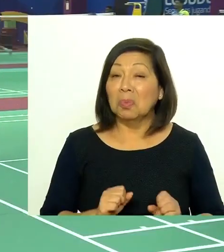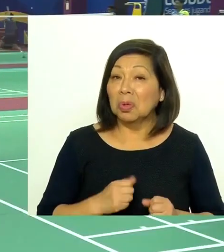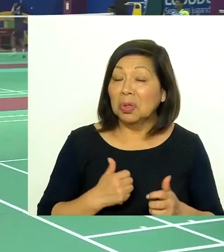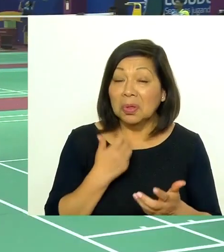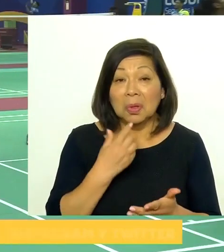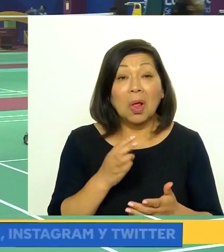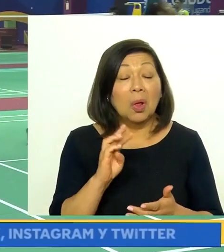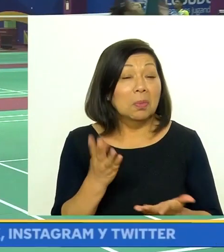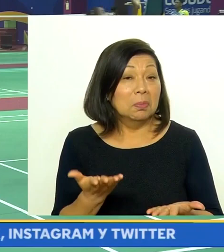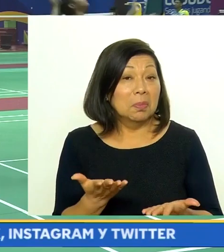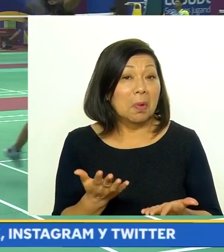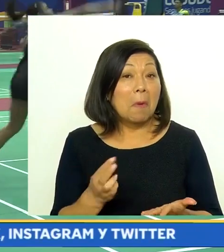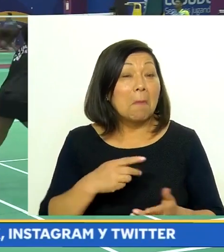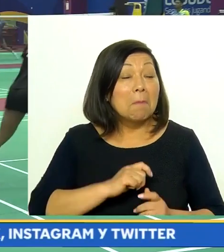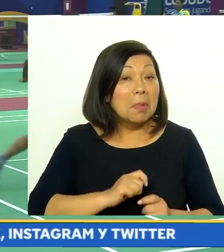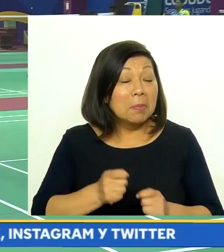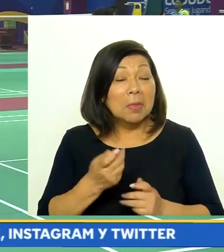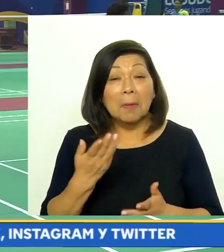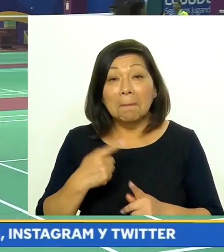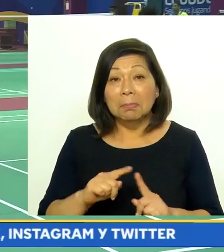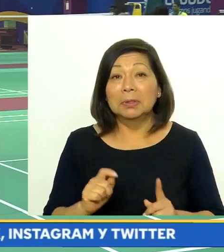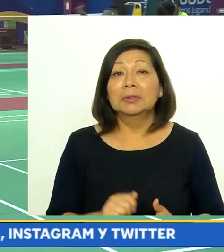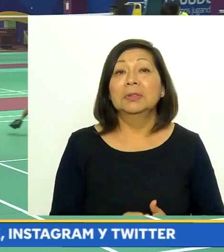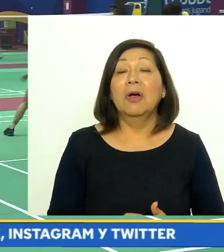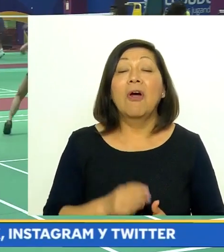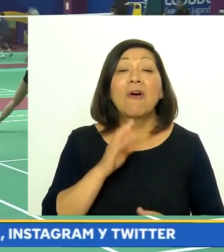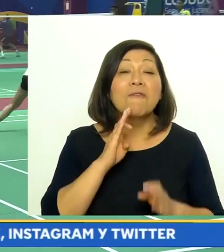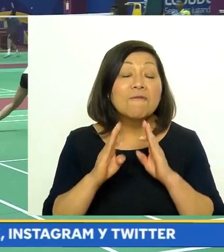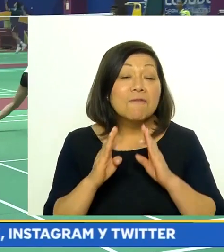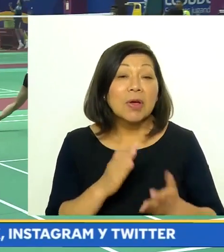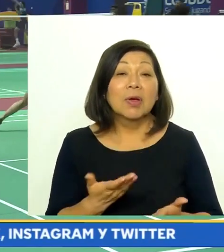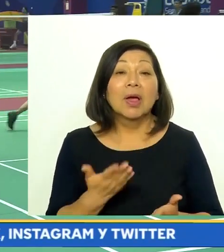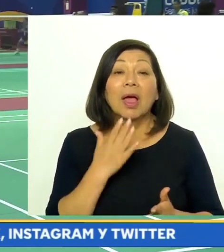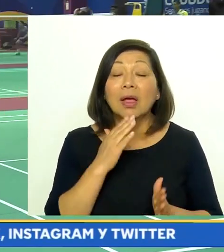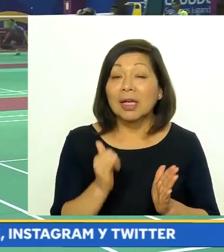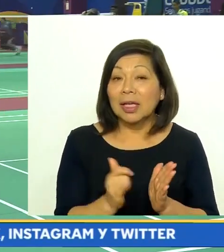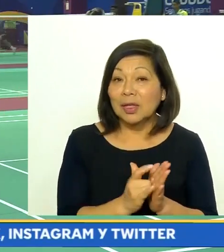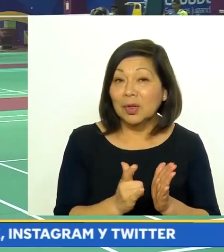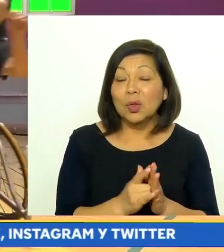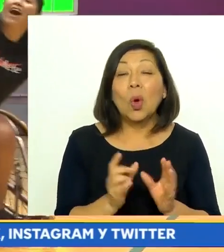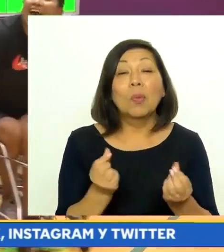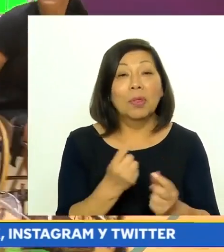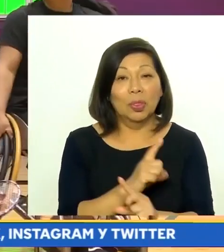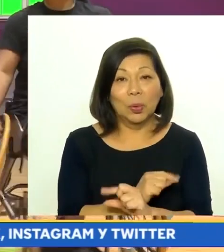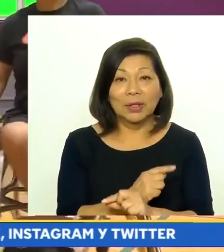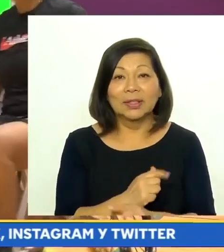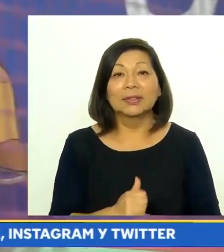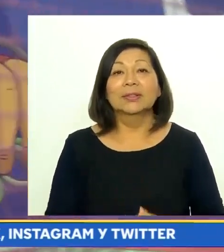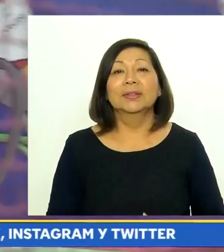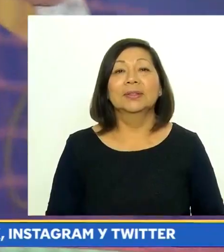Nos pueden seguir en la página de Badminton Perú en Facebook y en Instagram y en Twitter.